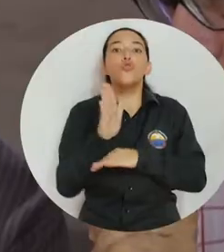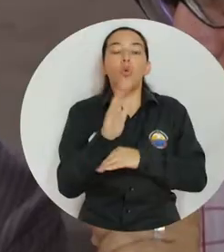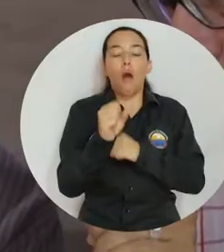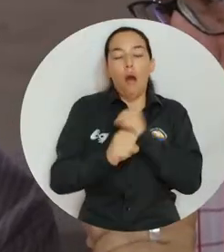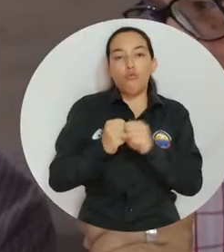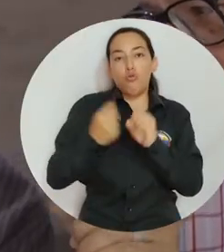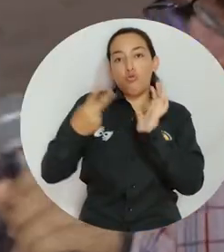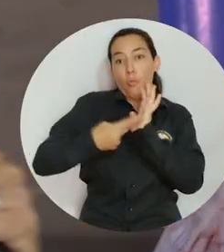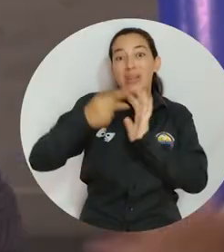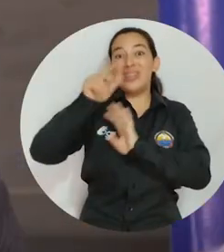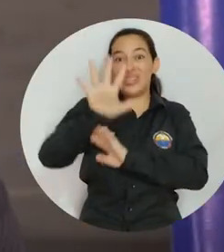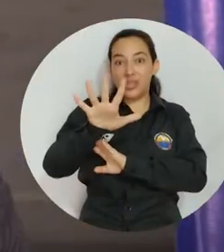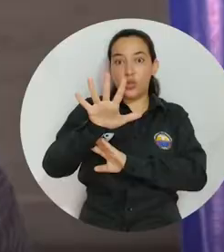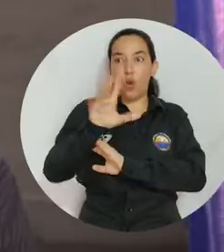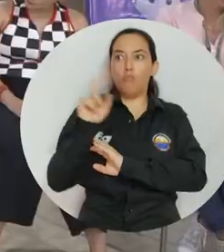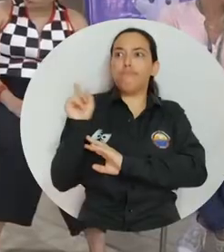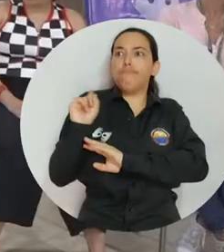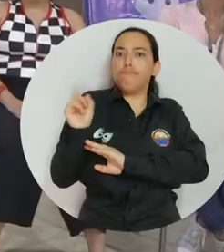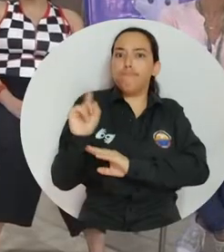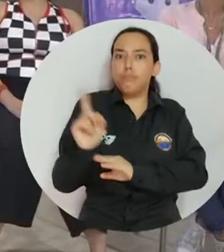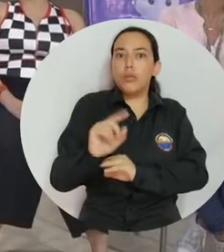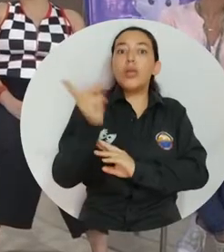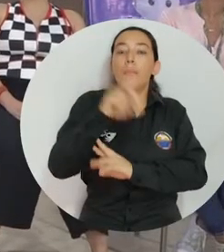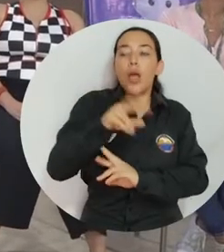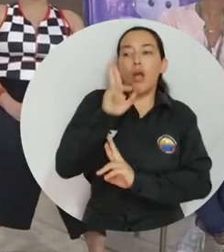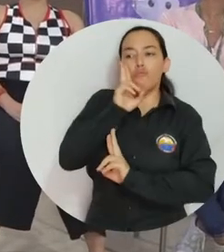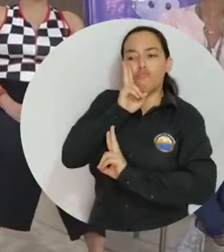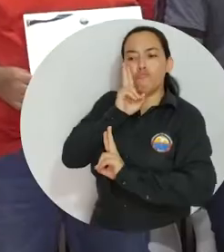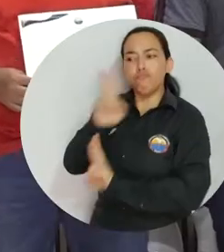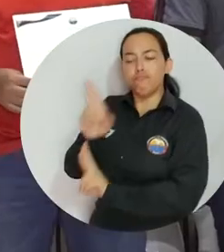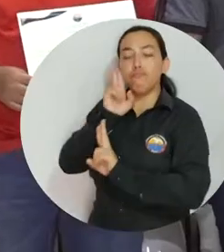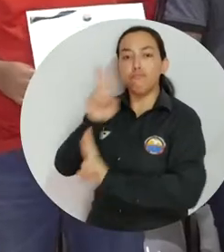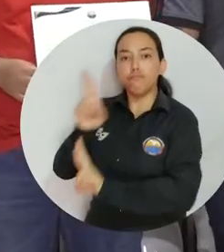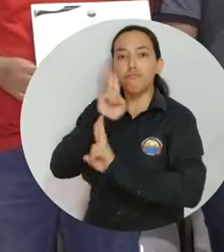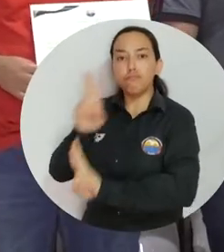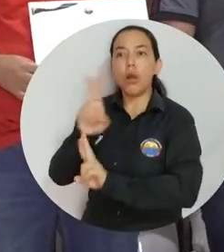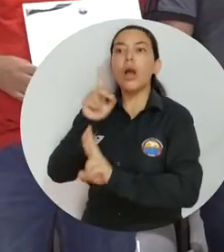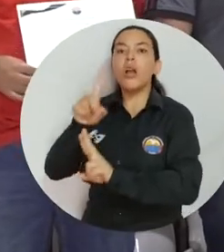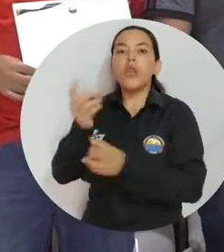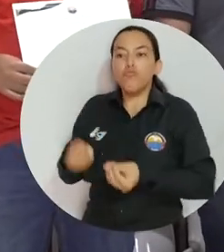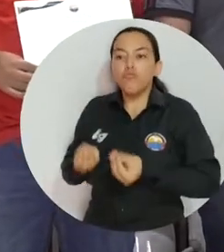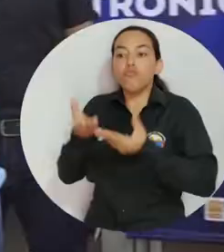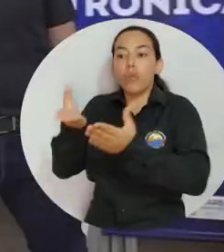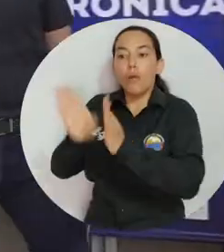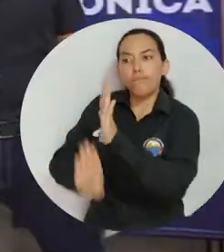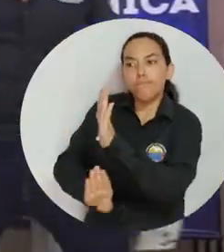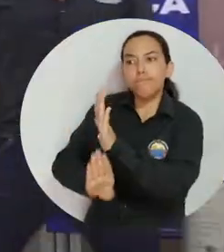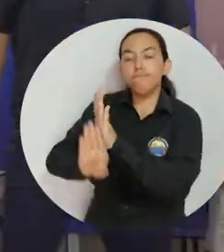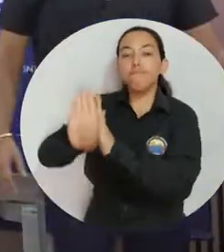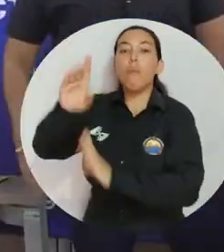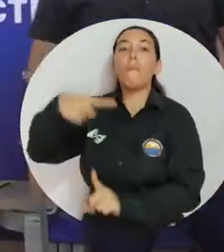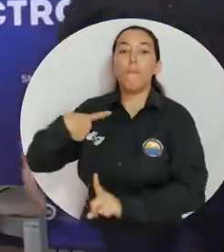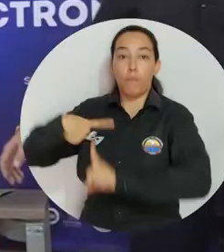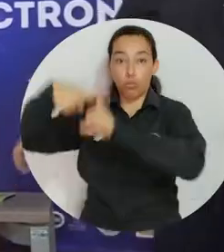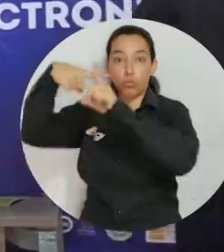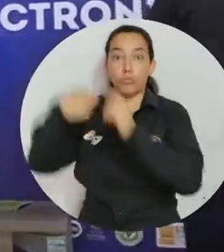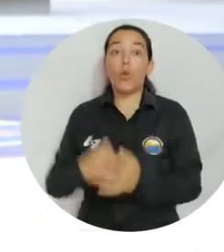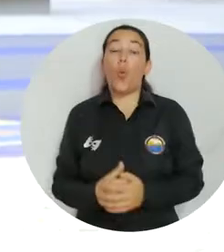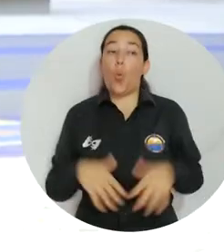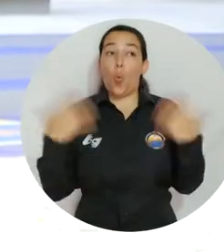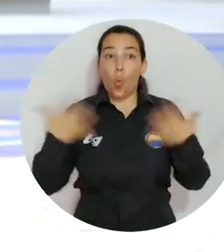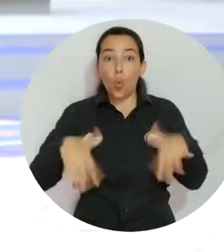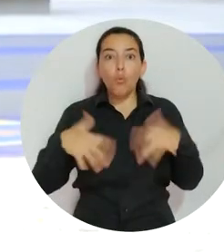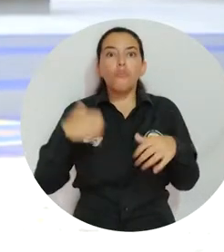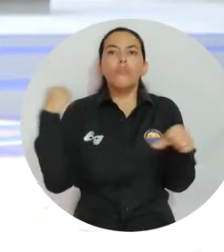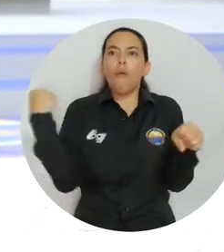directores de programas desde el año 2005 y posteriormente una entrega de reconocimientos a quienes han contribuido al desarrollo del mismo.